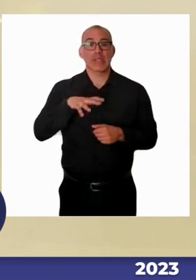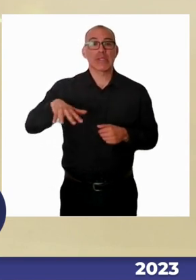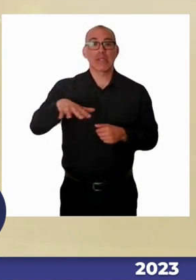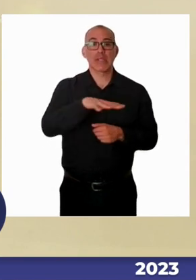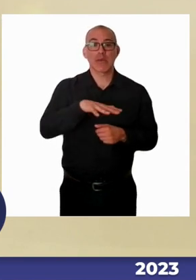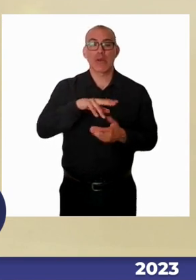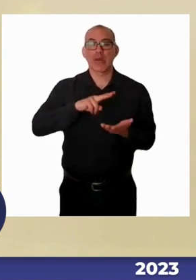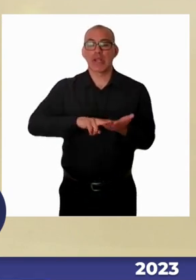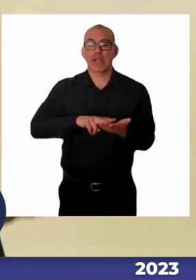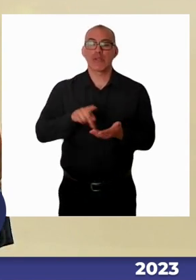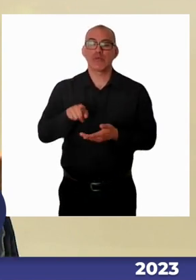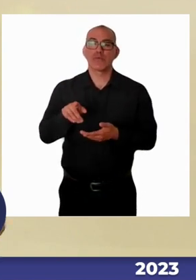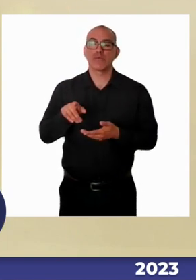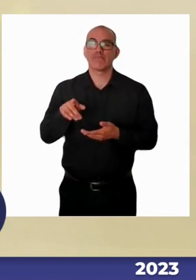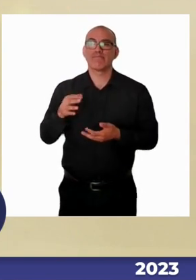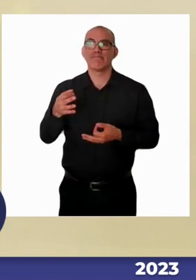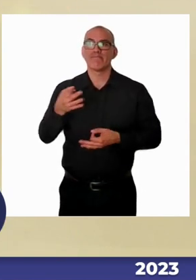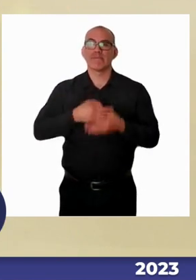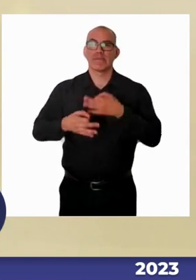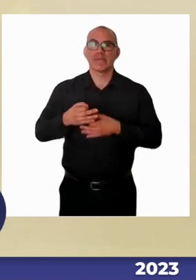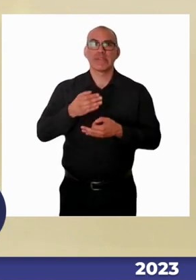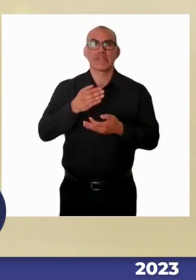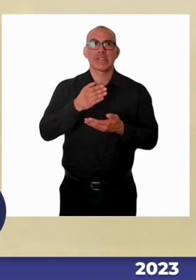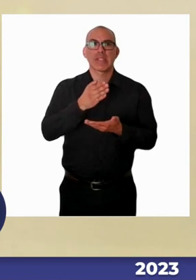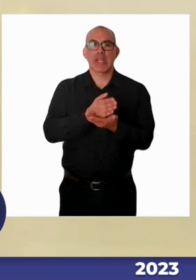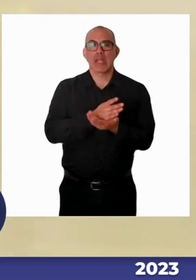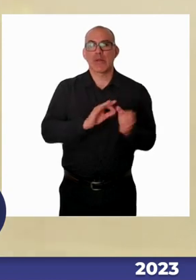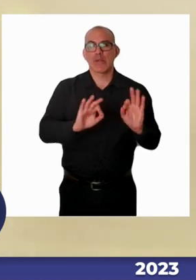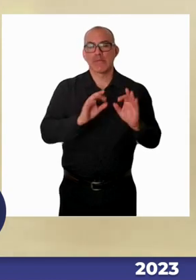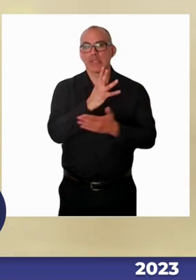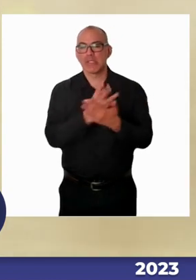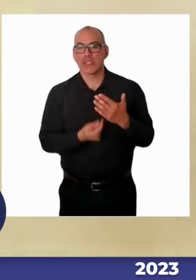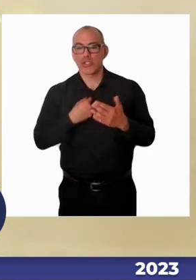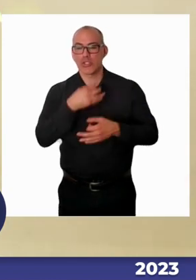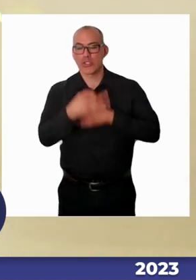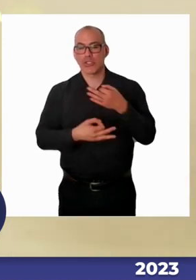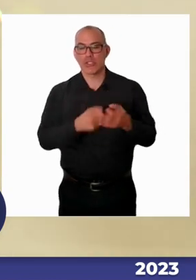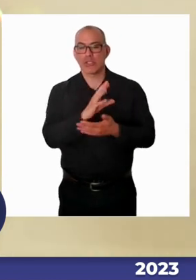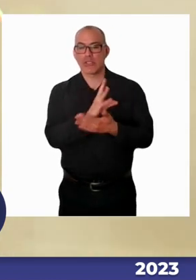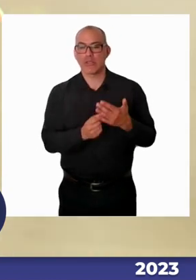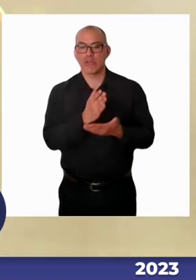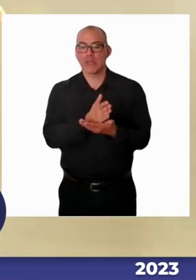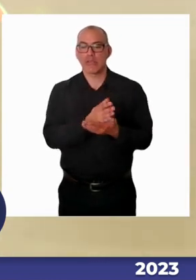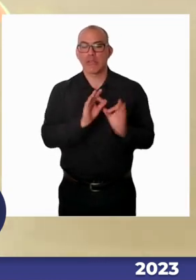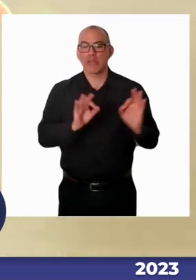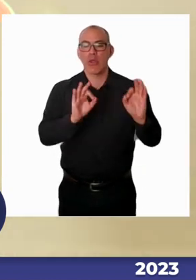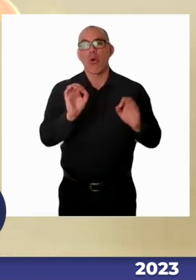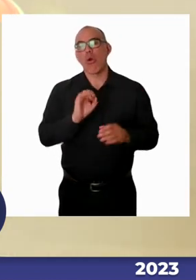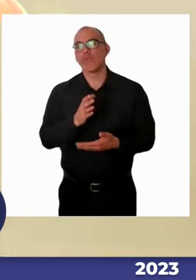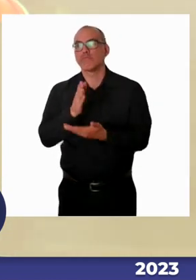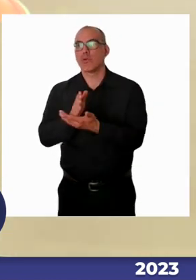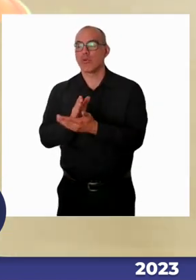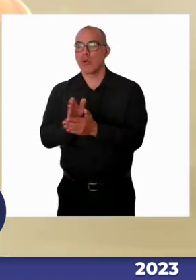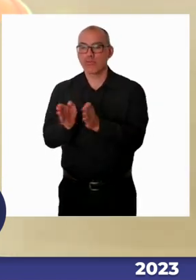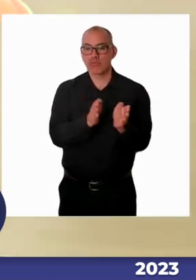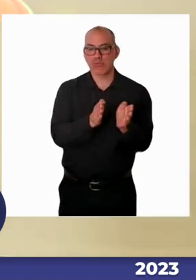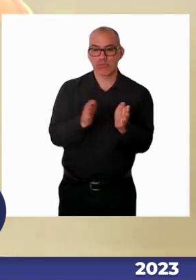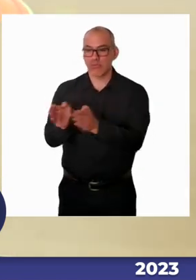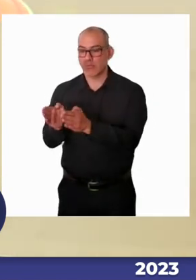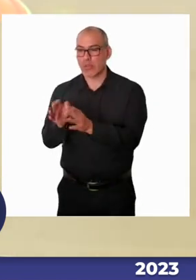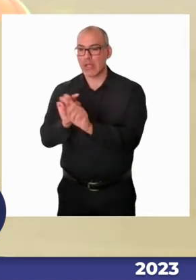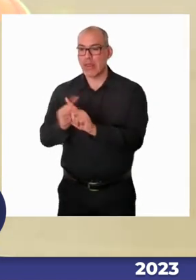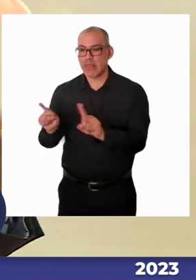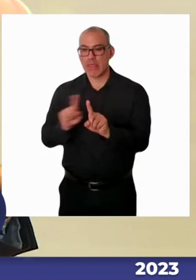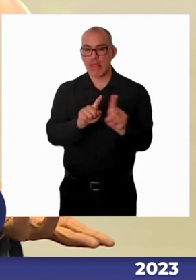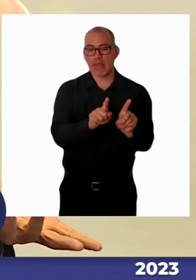batalla enorme todavía en este sentido, si no somos capaces de entender que necesitamos construir una